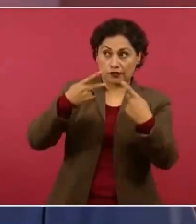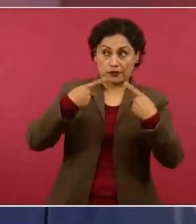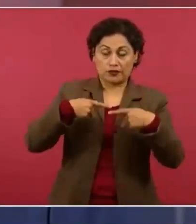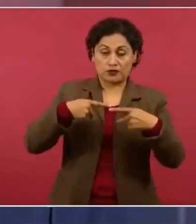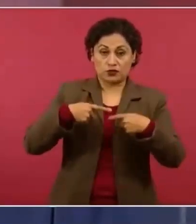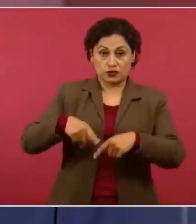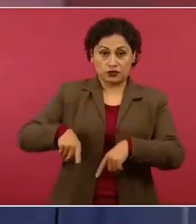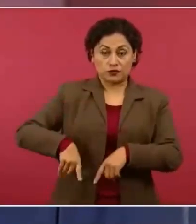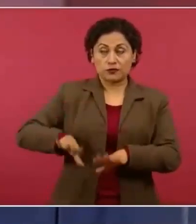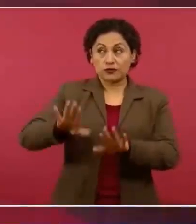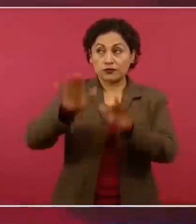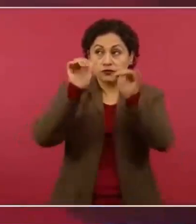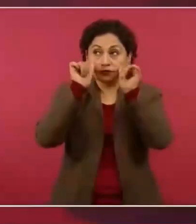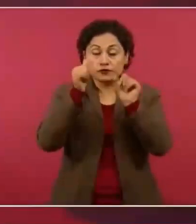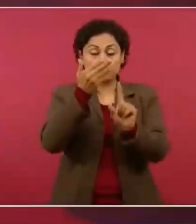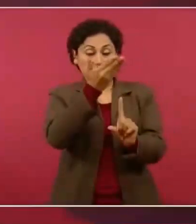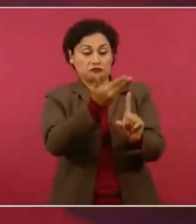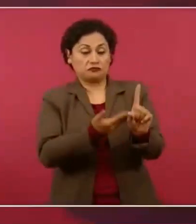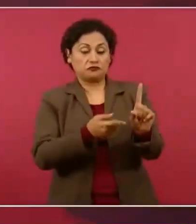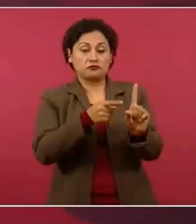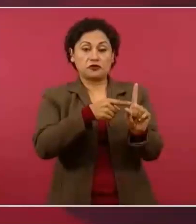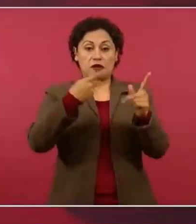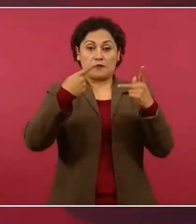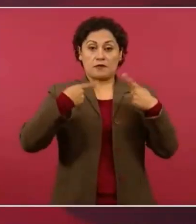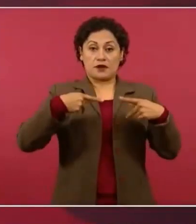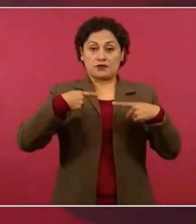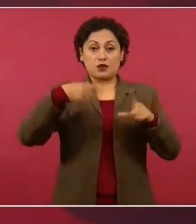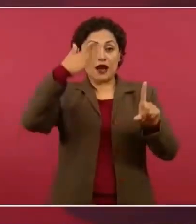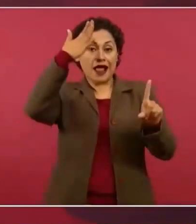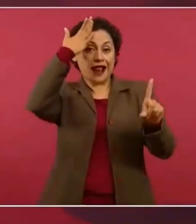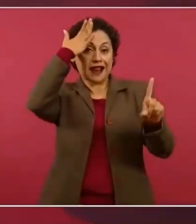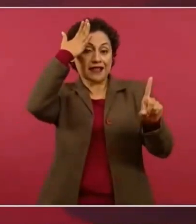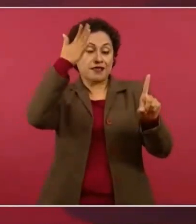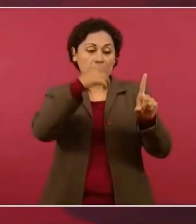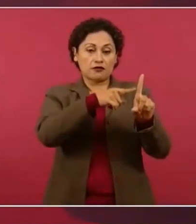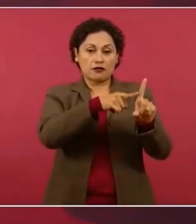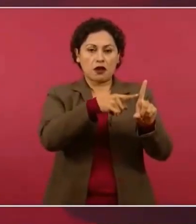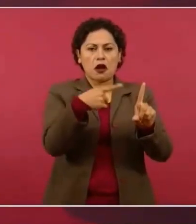pero no tiene el derecho de poner en riesgo la vida de los demás.